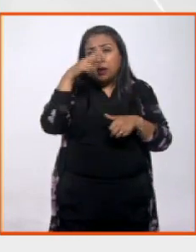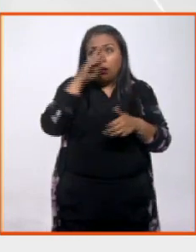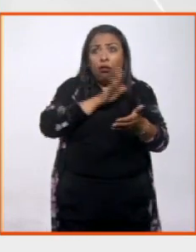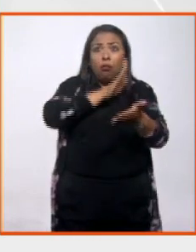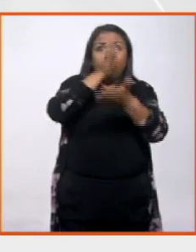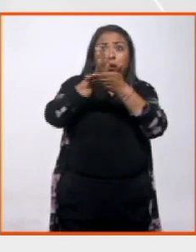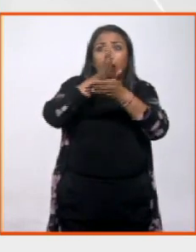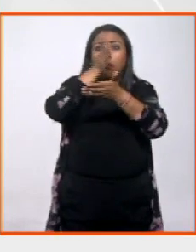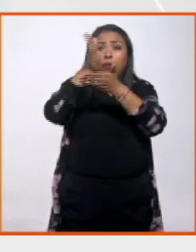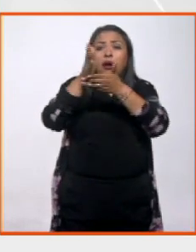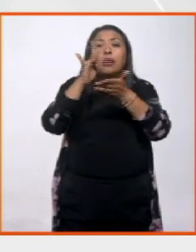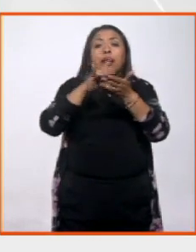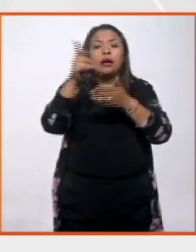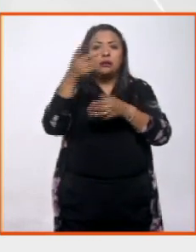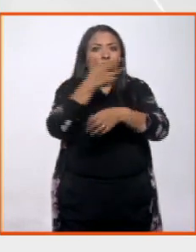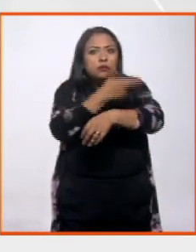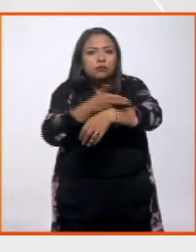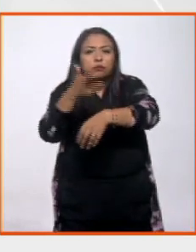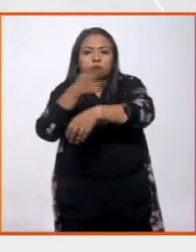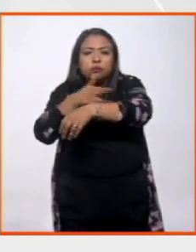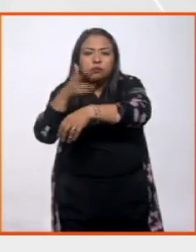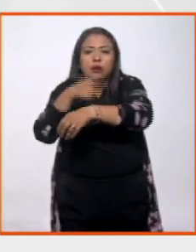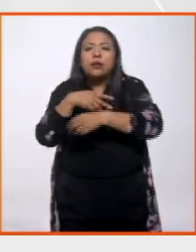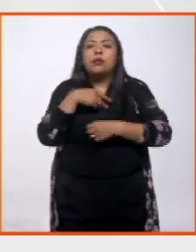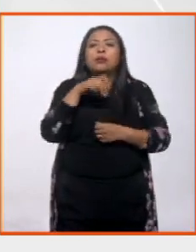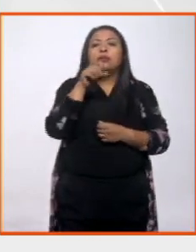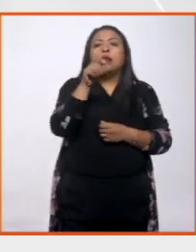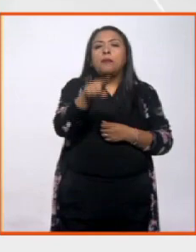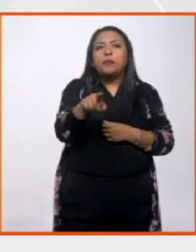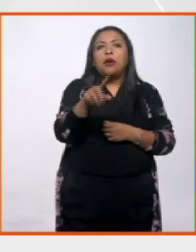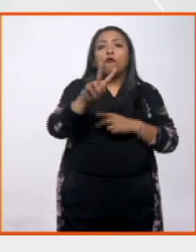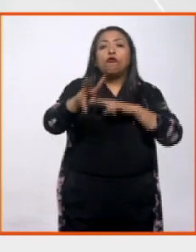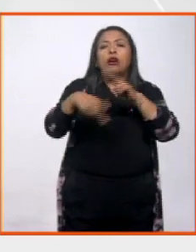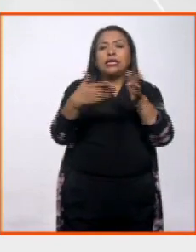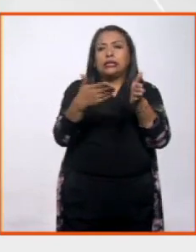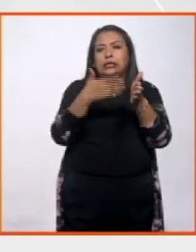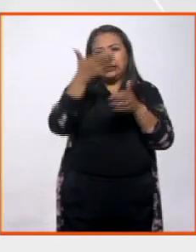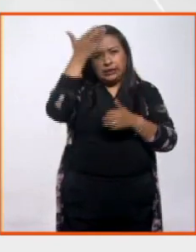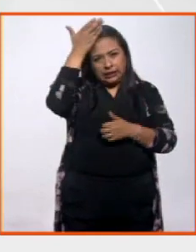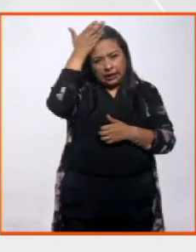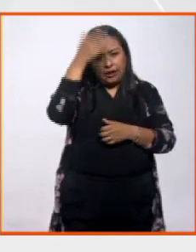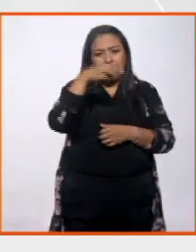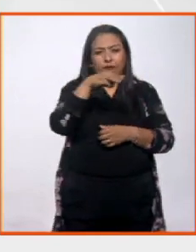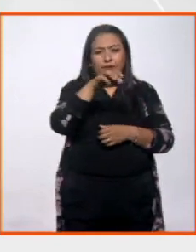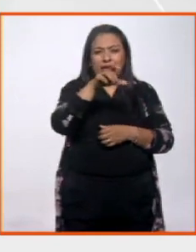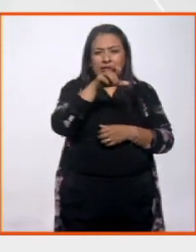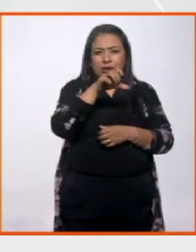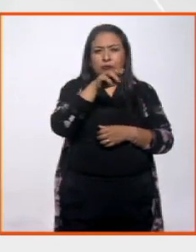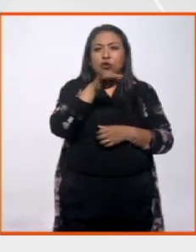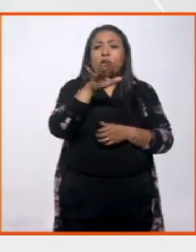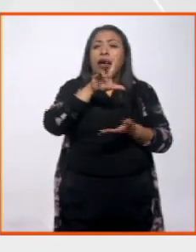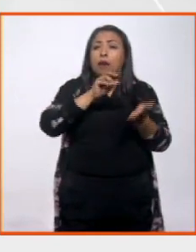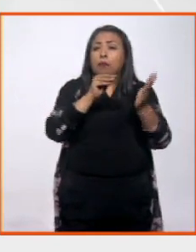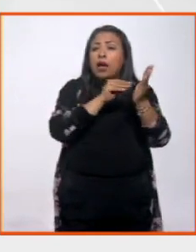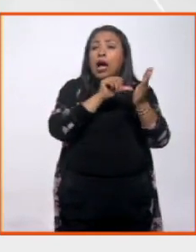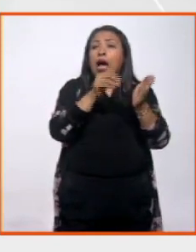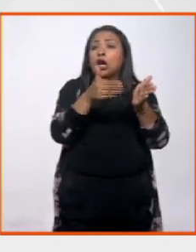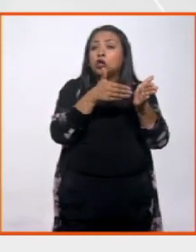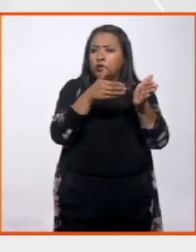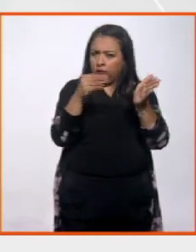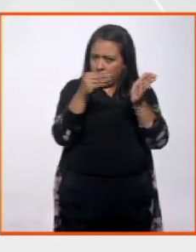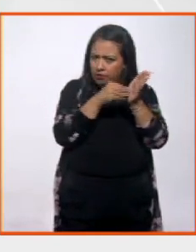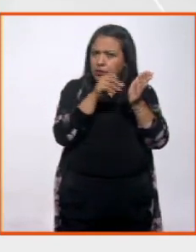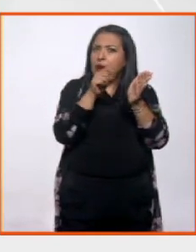en esta región, gracias a esta gestión, también han llevado Chef, porque Mexi Music también tiene una agenda en el tema de la gastronomía,